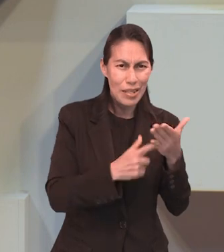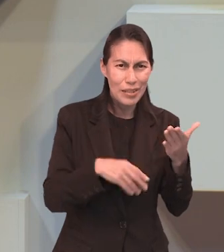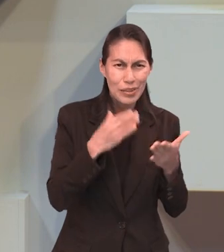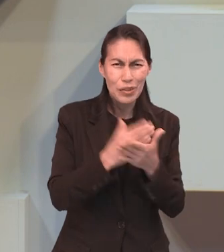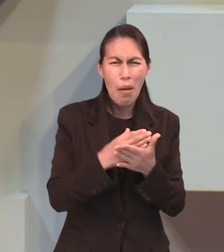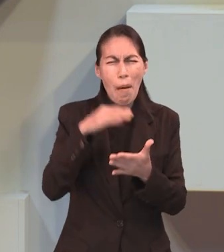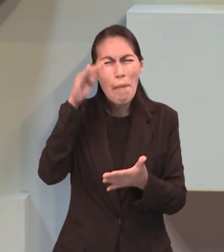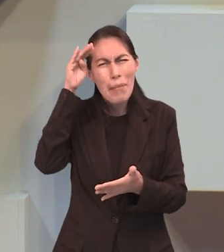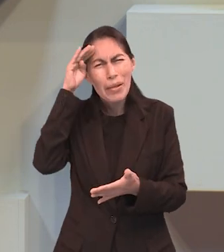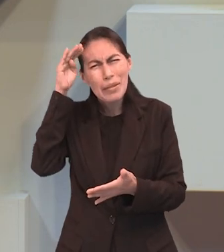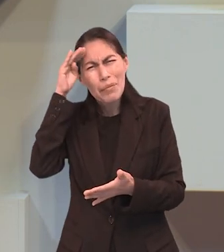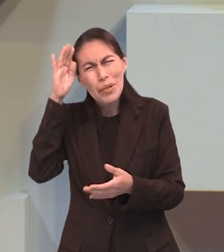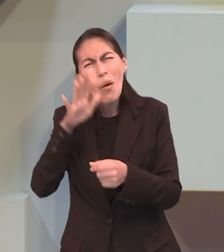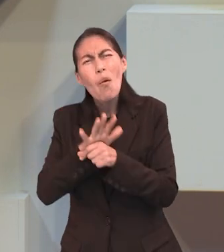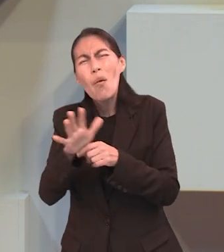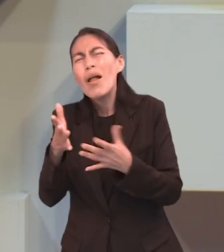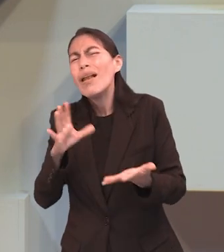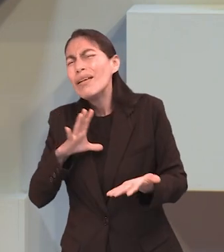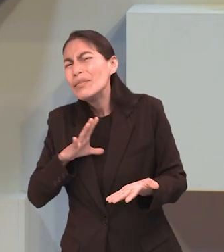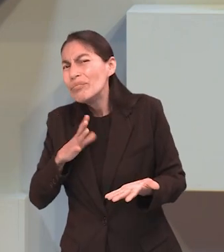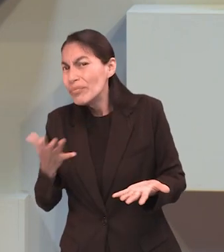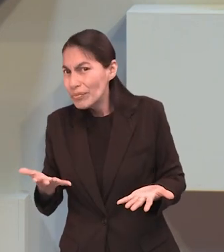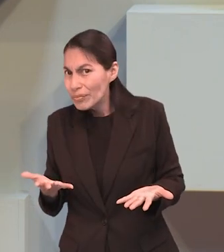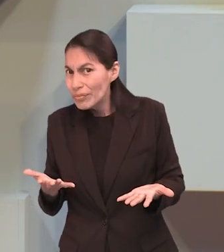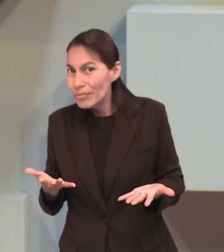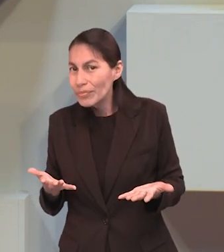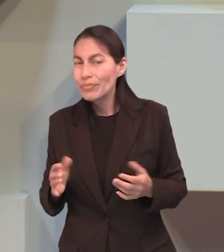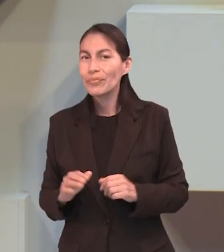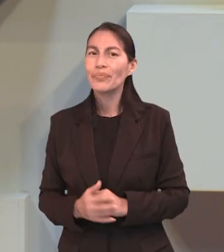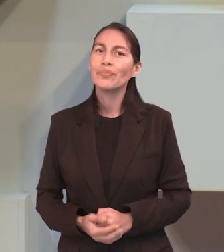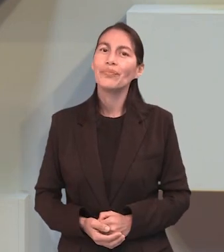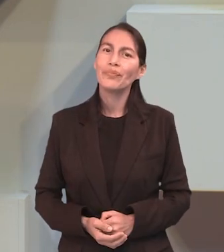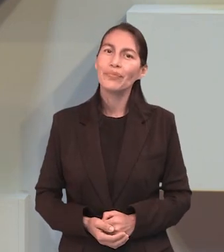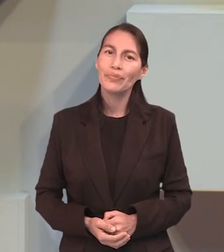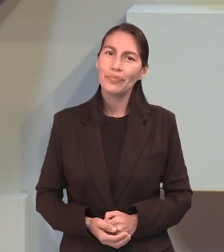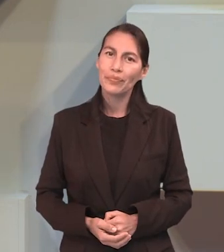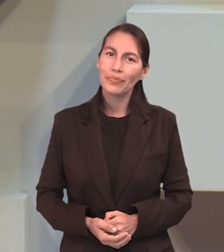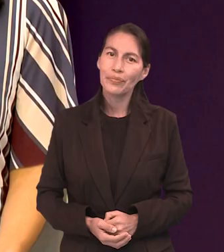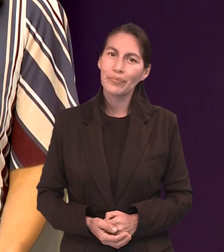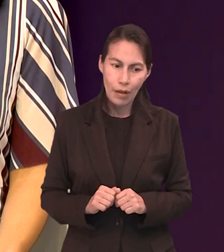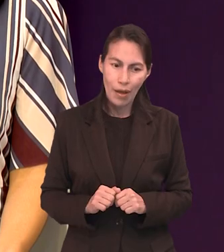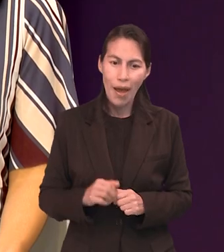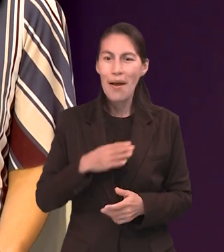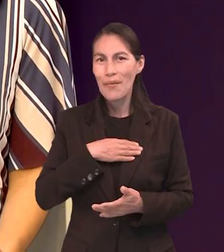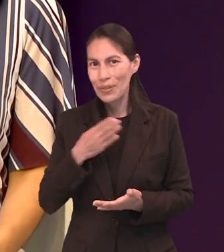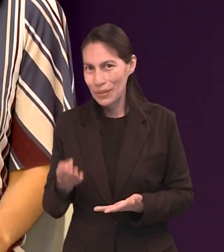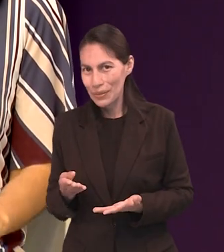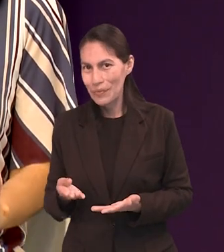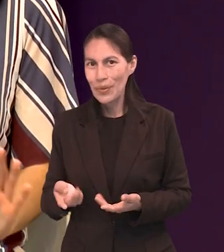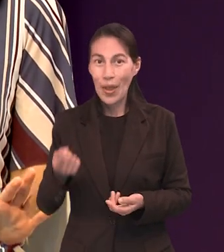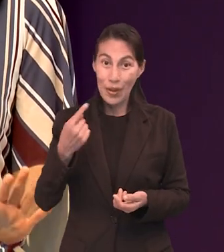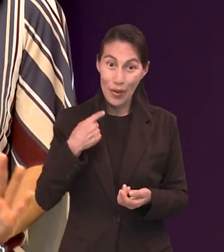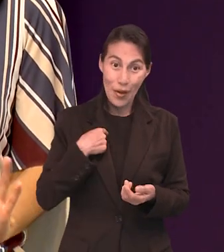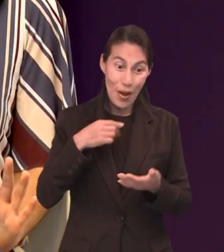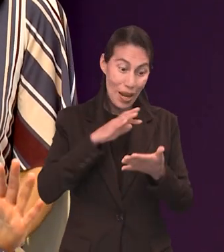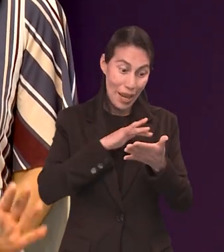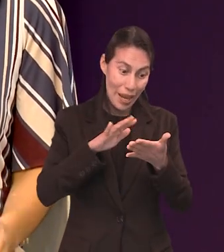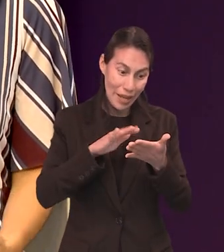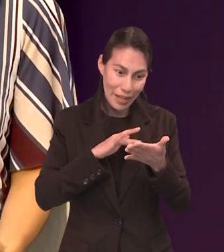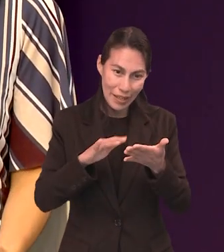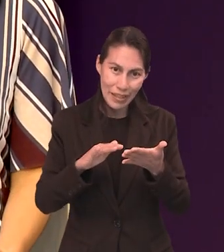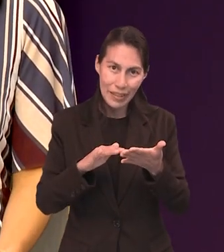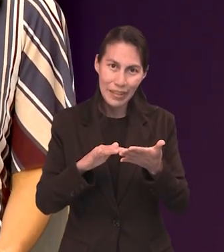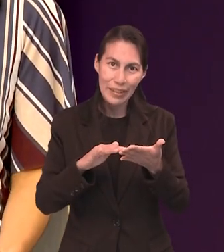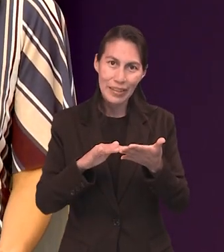relevante para tu vida encuentras en este estudio? Bueno, yo leí ahí, ahí